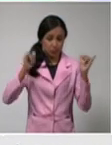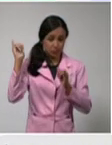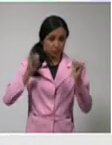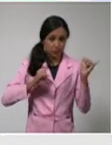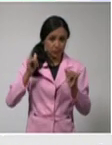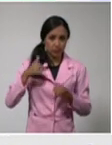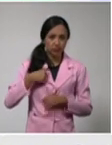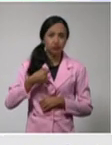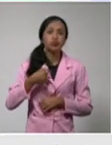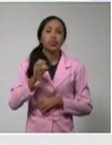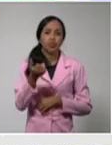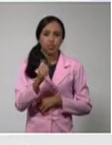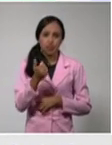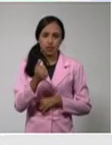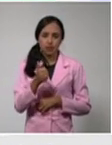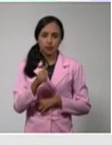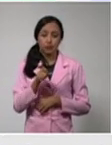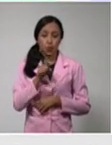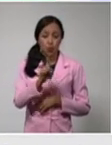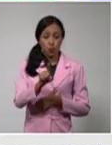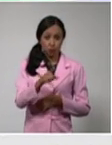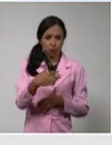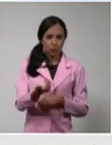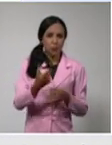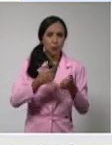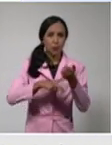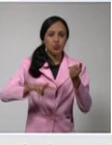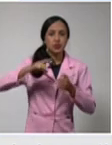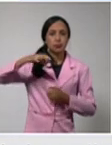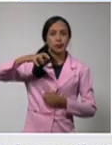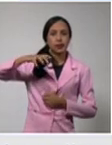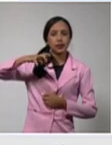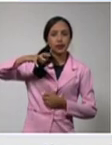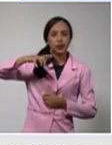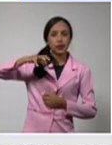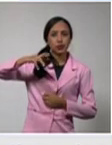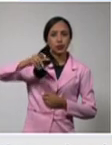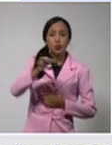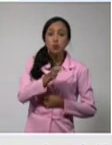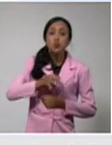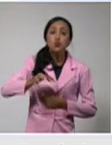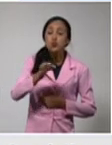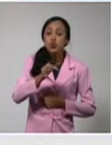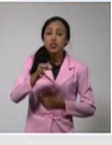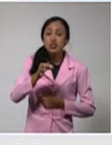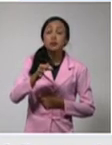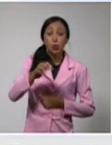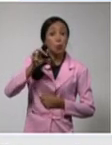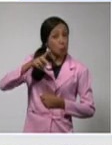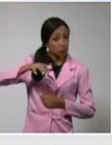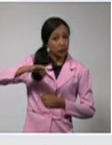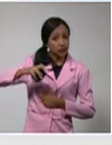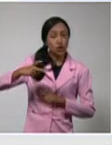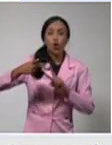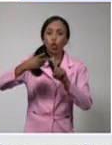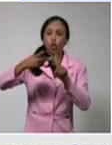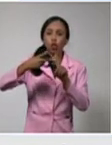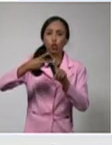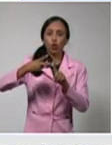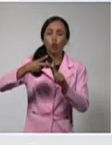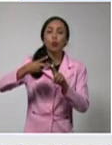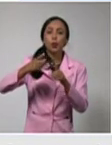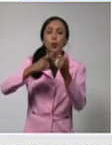Uno de la provincia de Pinar de Río, del municipio Cabecera. Dos de la provincia de